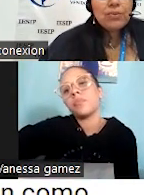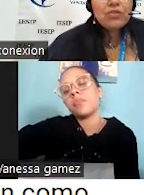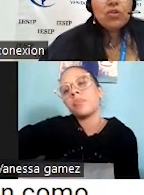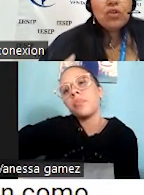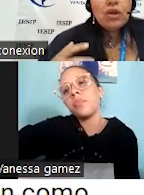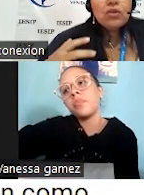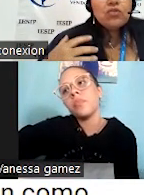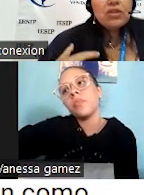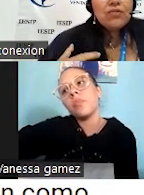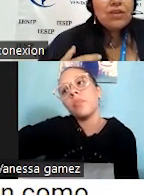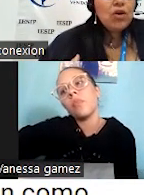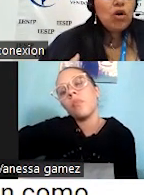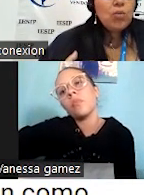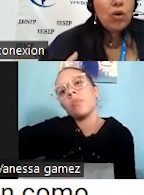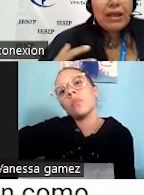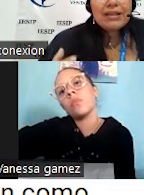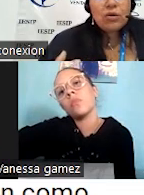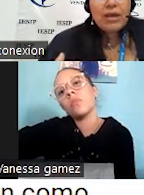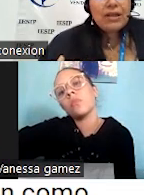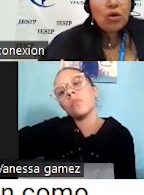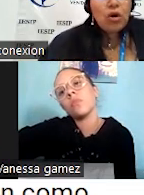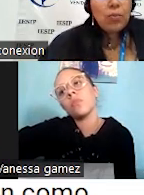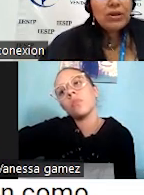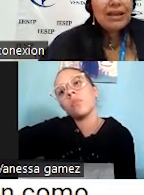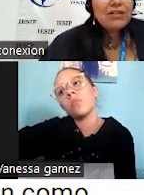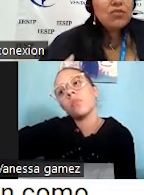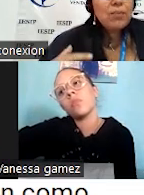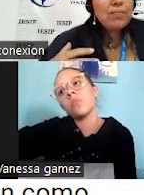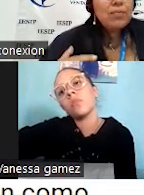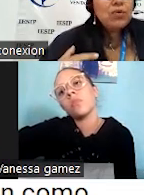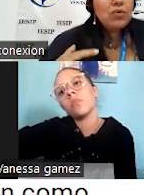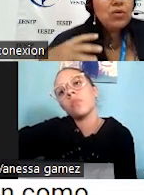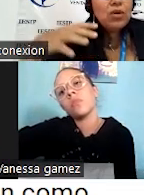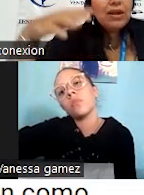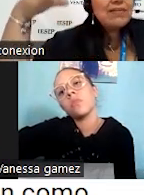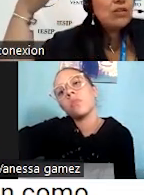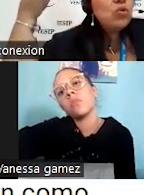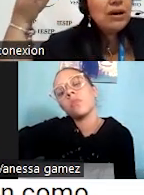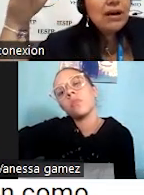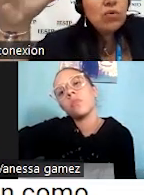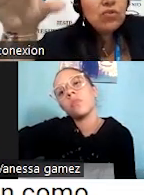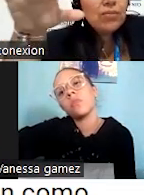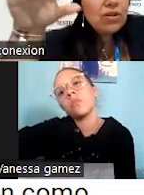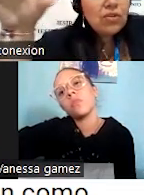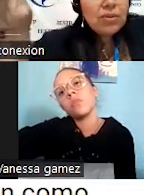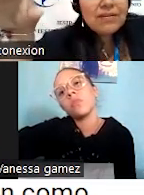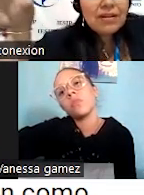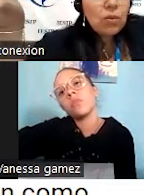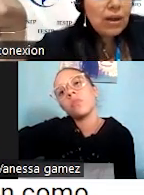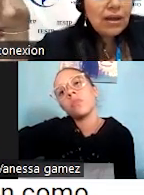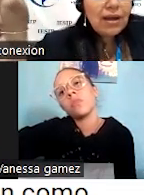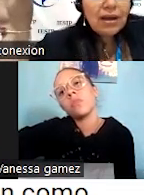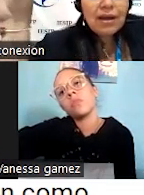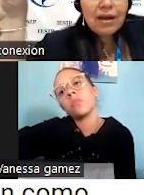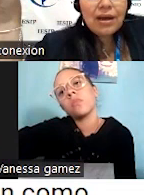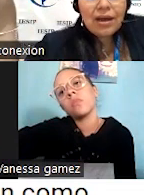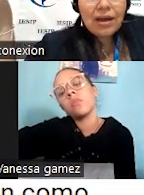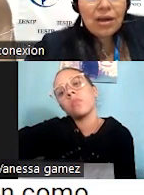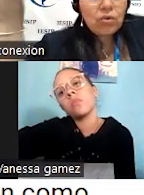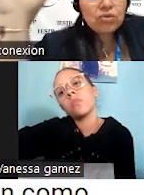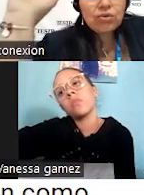Los servicios son definidos como heterogéneos porque nunca un servicio va a ser igual